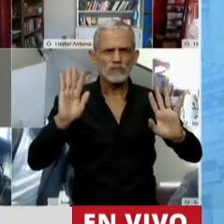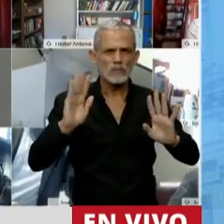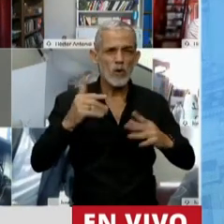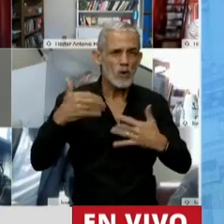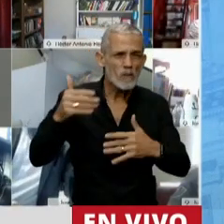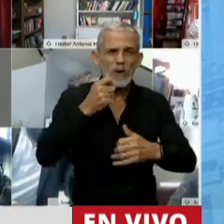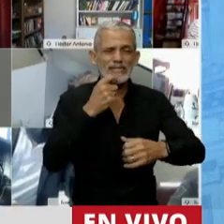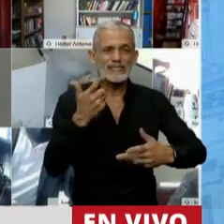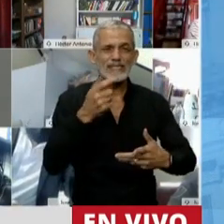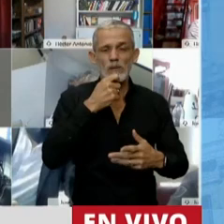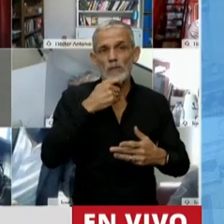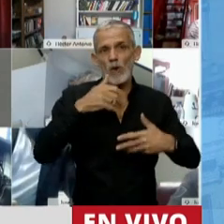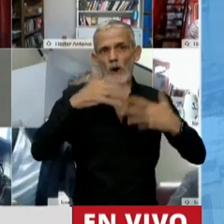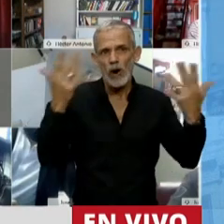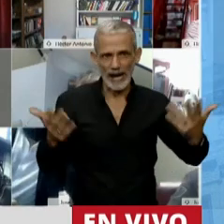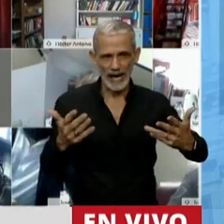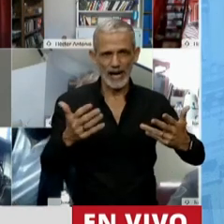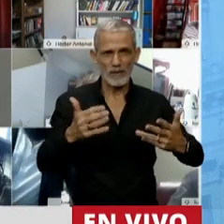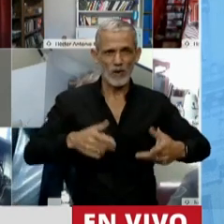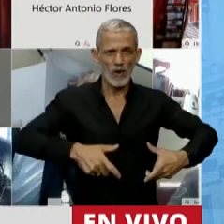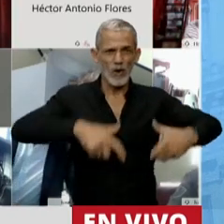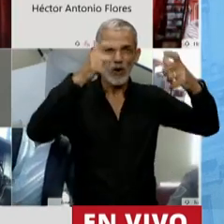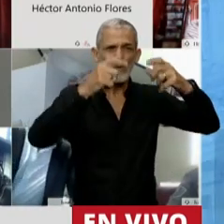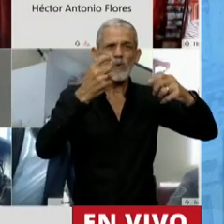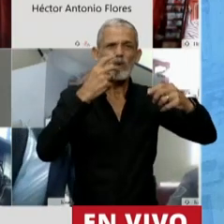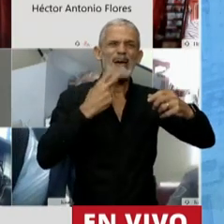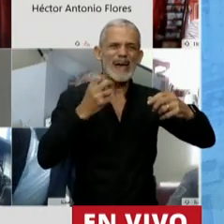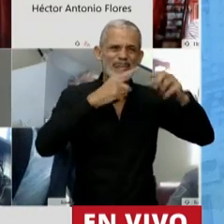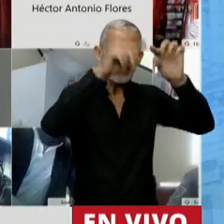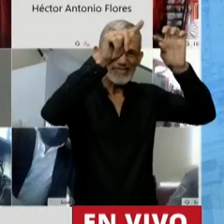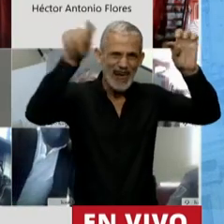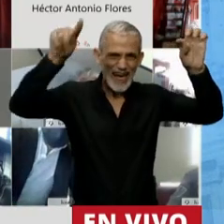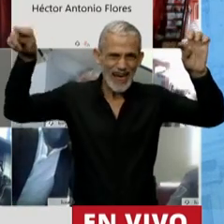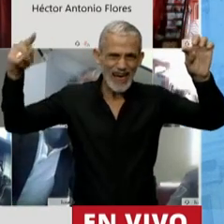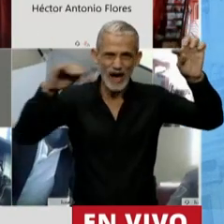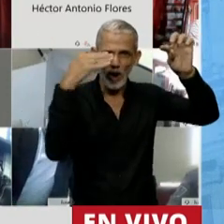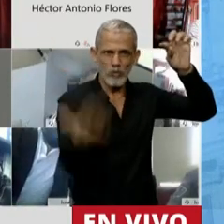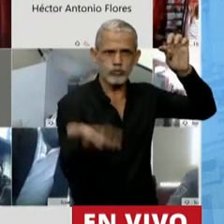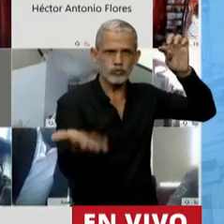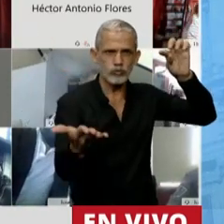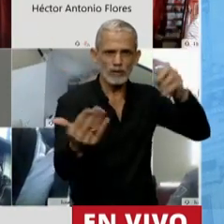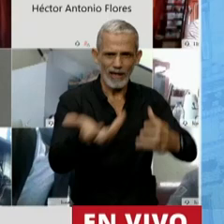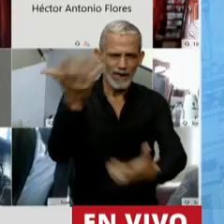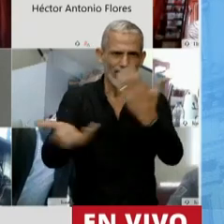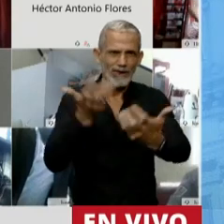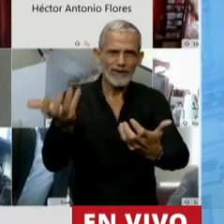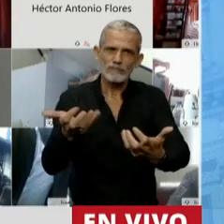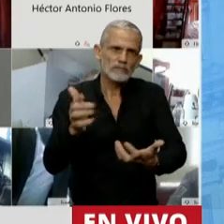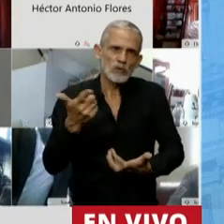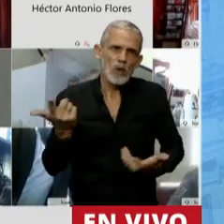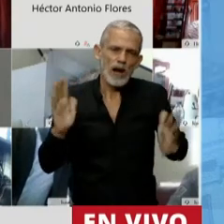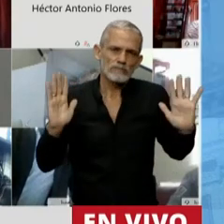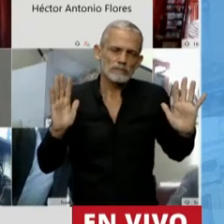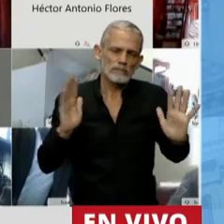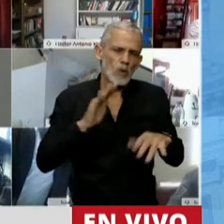no importa si se cae una lidia eléctrica, no importa nada de eso en este proyecto.